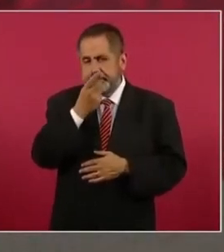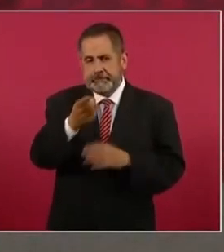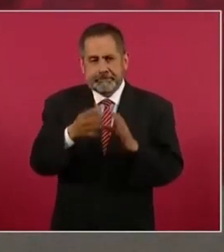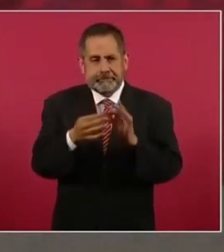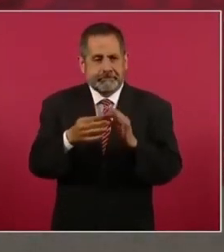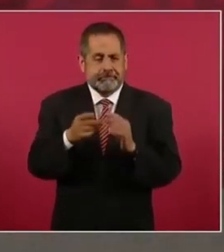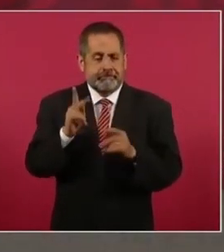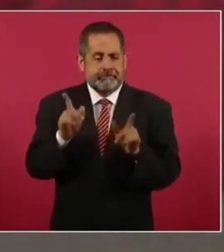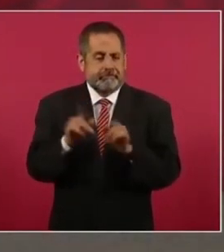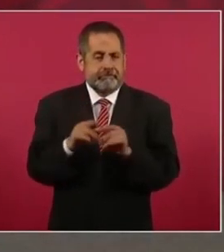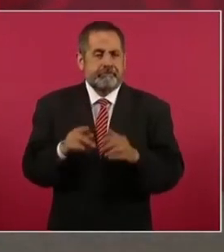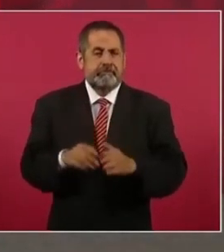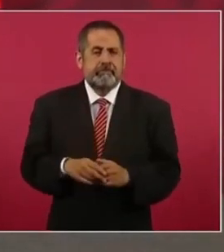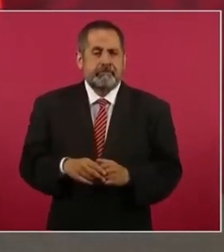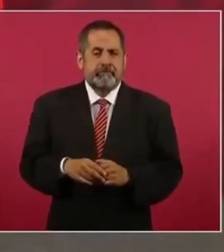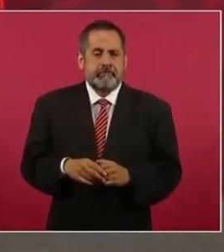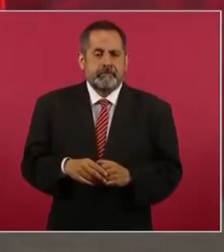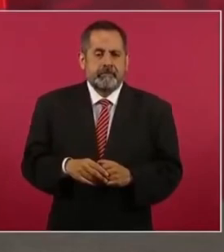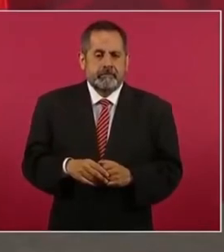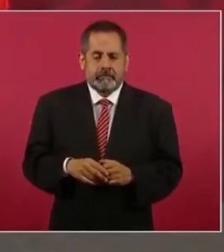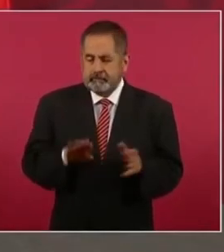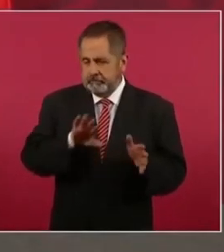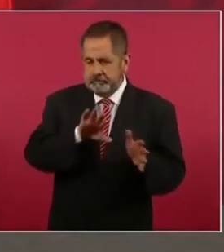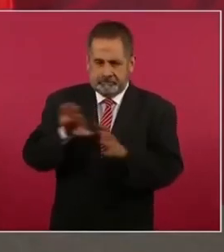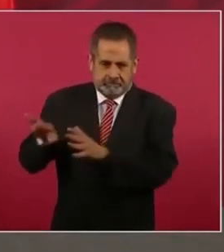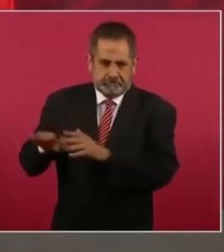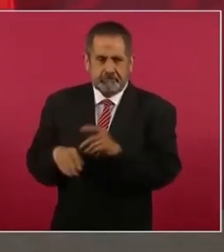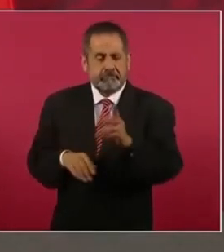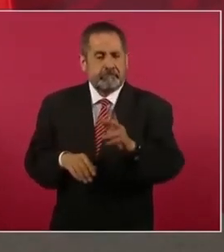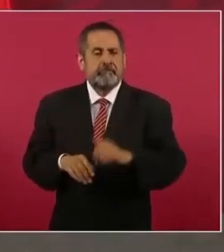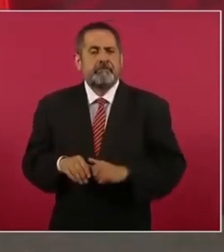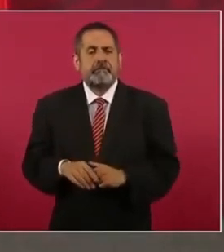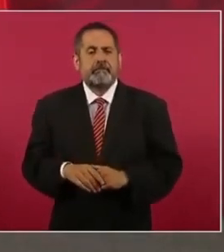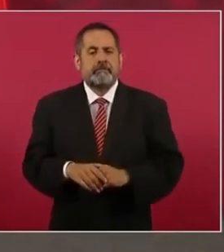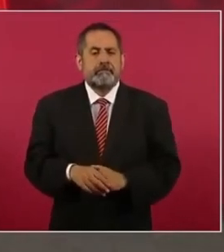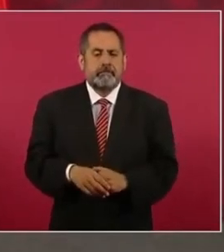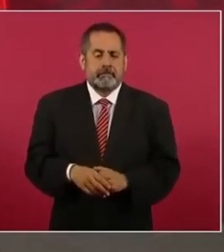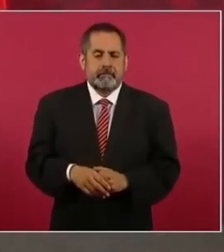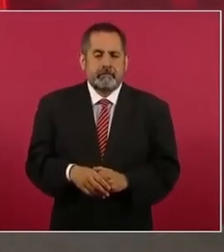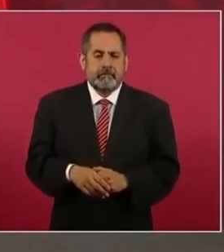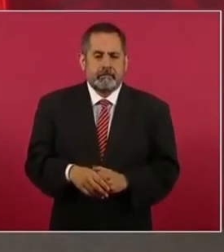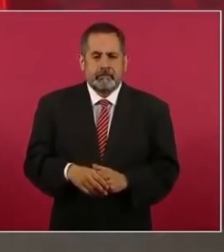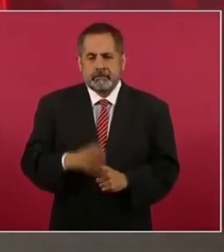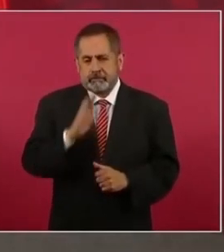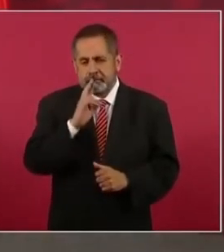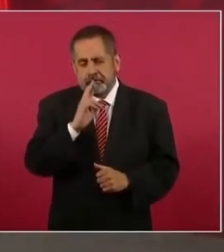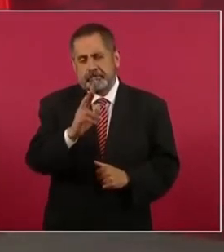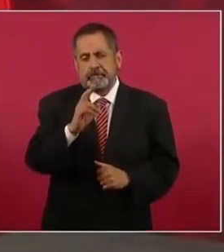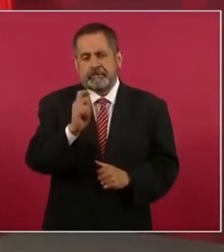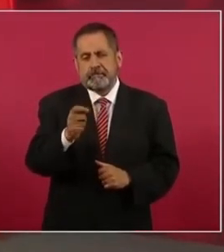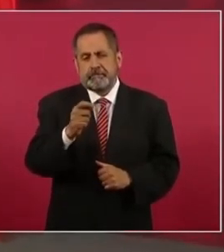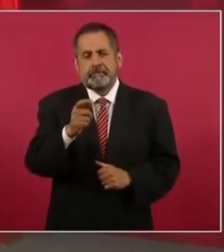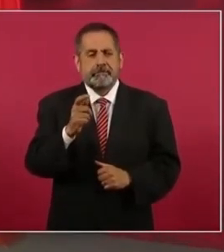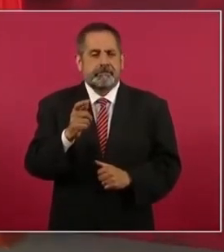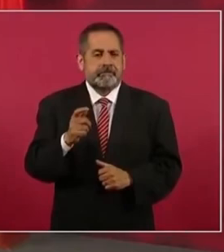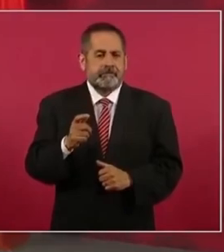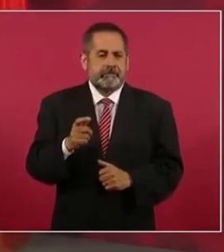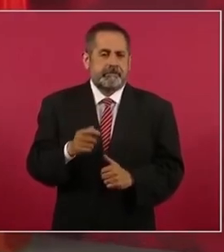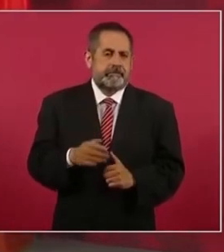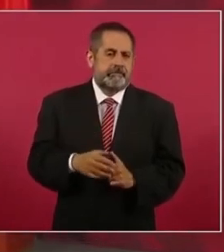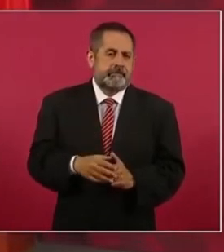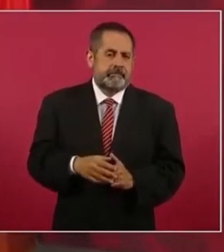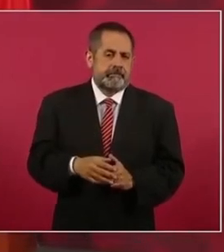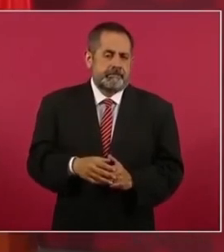porque esto es otra cosa, responder a